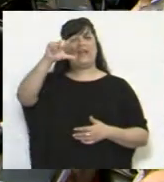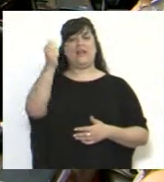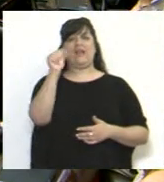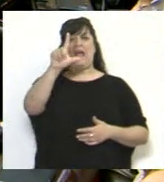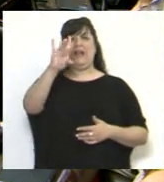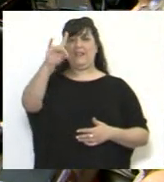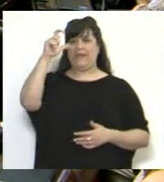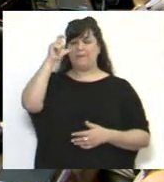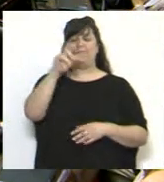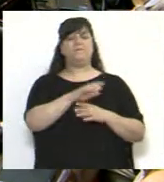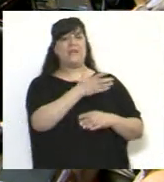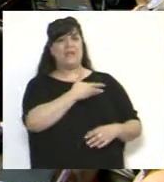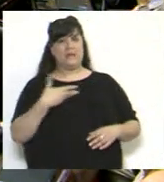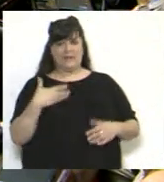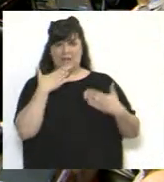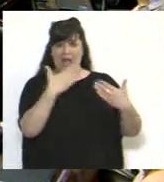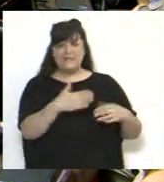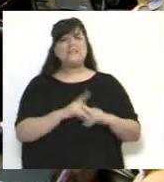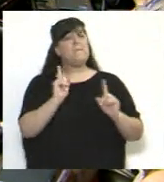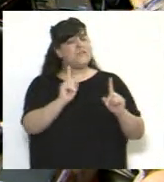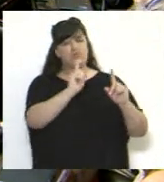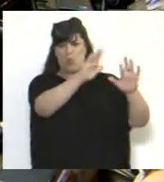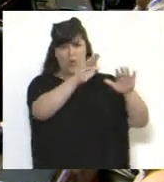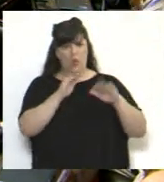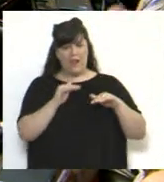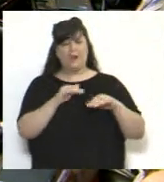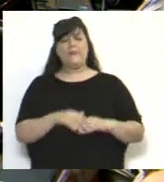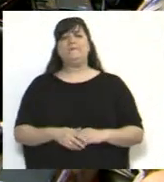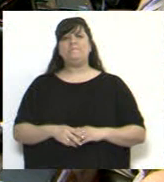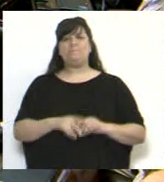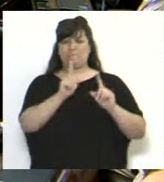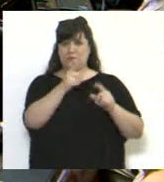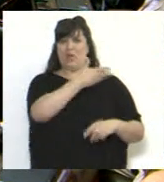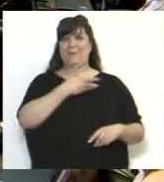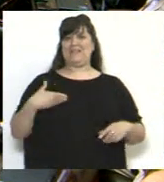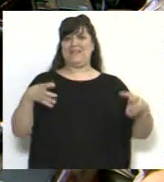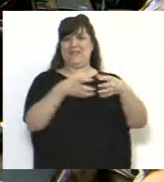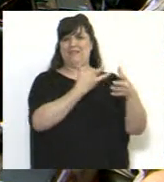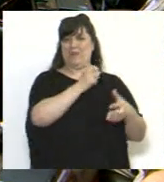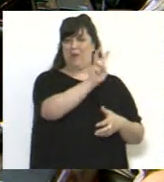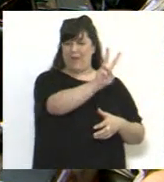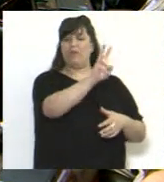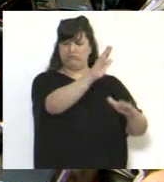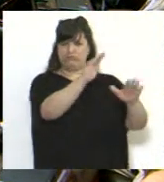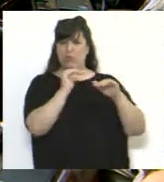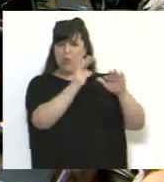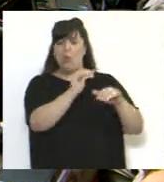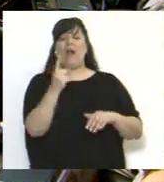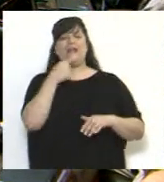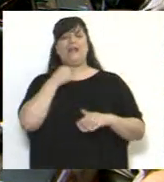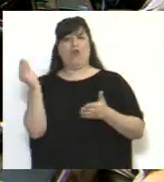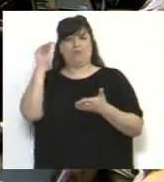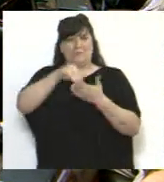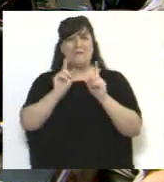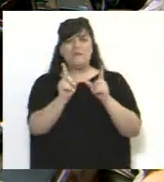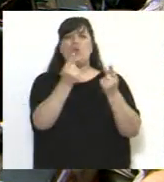Gracias presidente, siguiendo la misma línea que la presidenta del blog, quiero agregar, que además de los valores